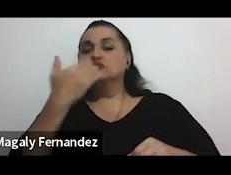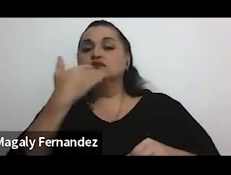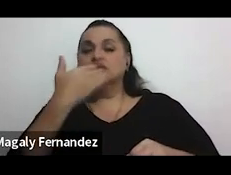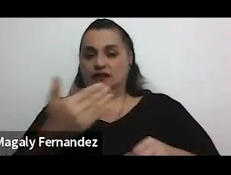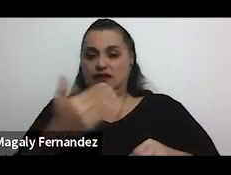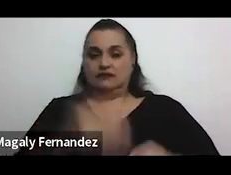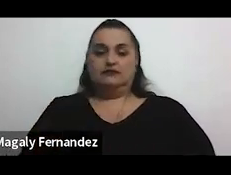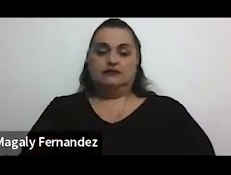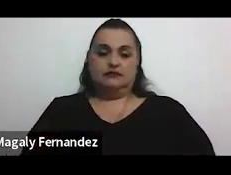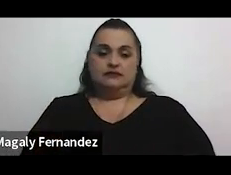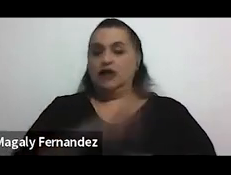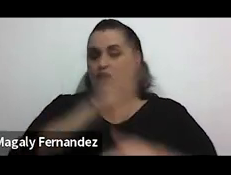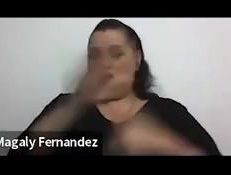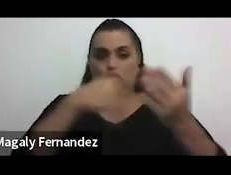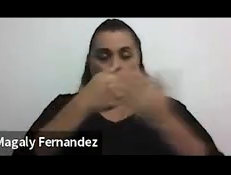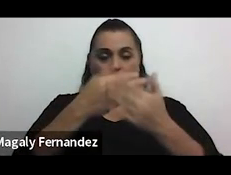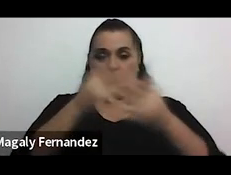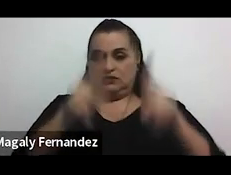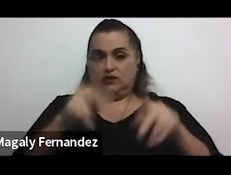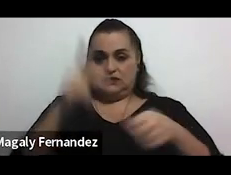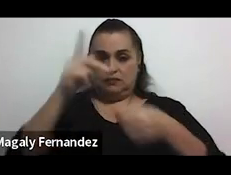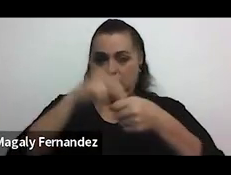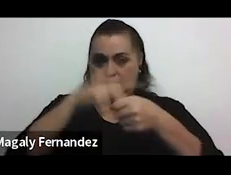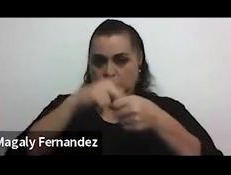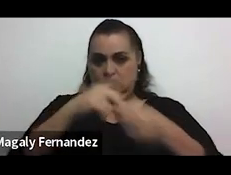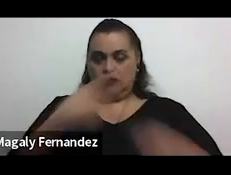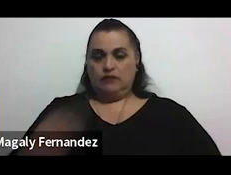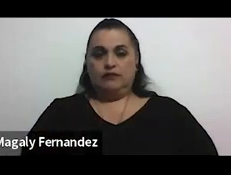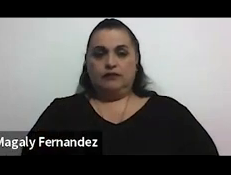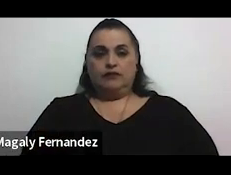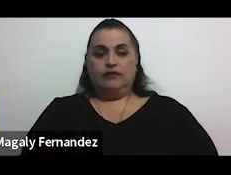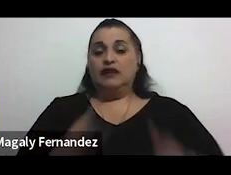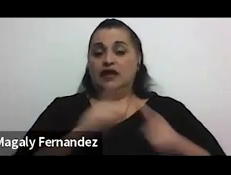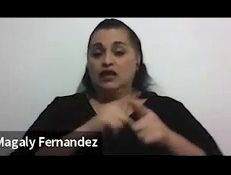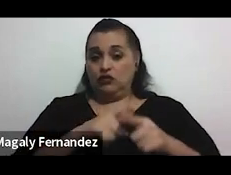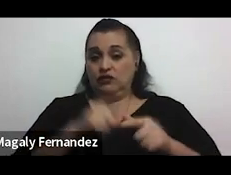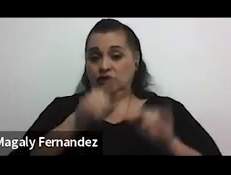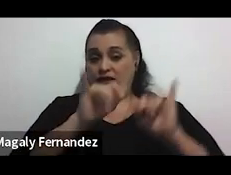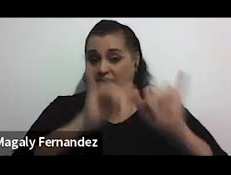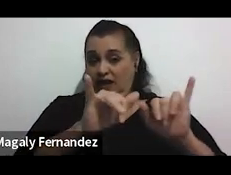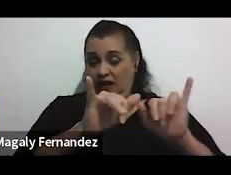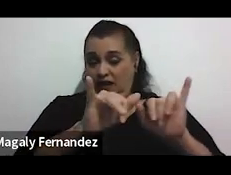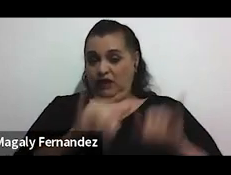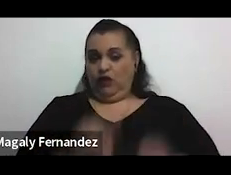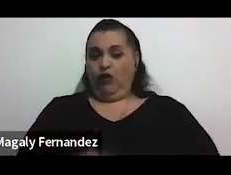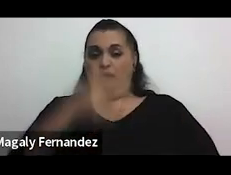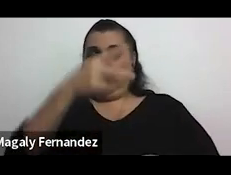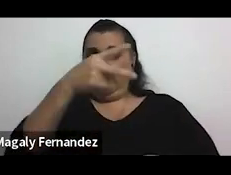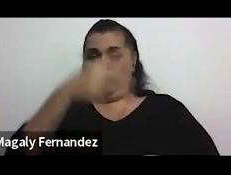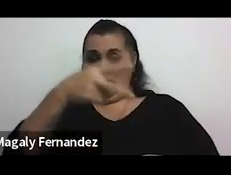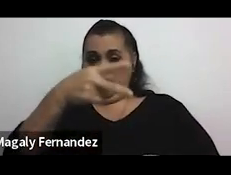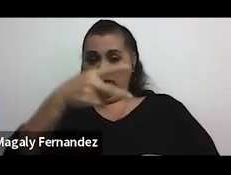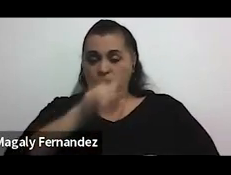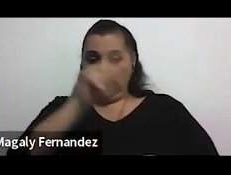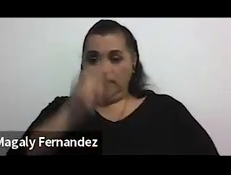todos y todas por participar. Entonces, con esto, precisamente estas dos simples preguntas